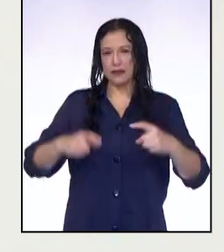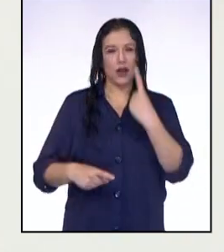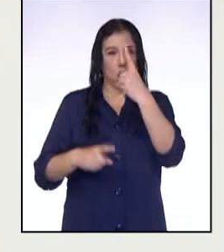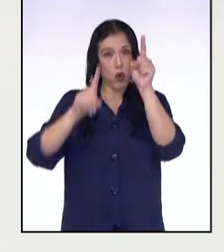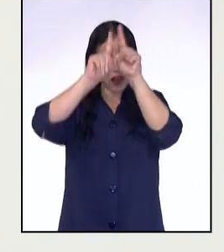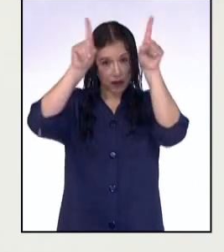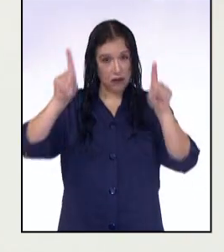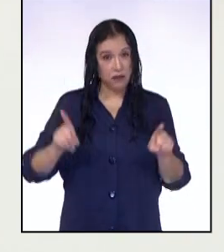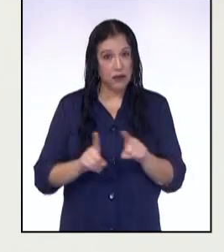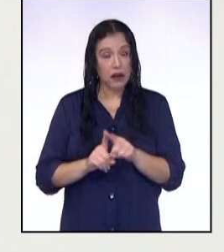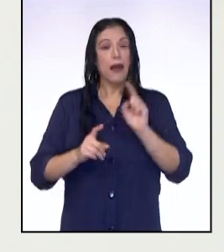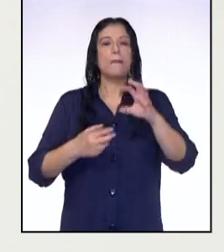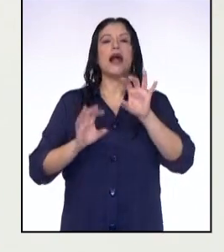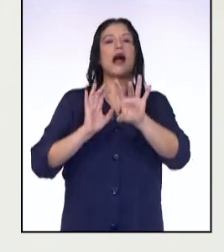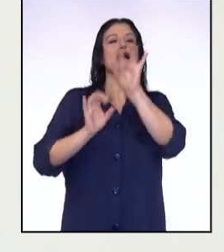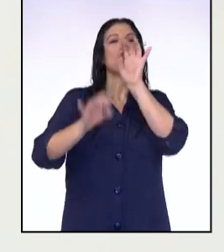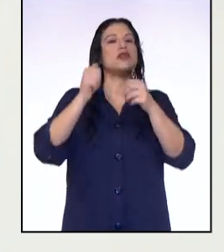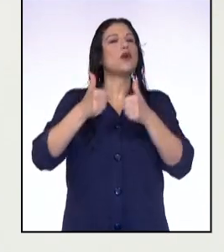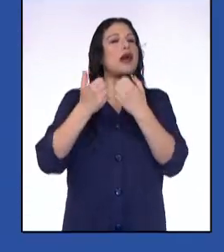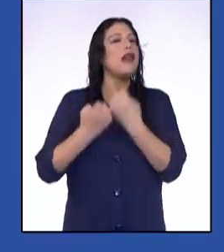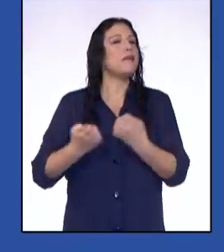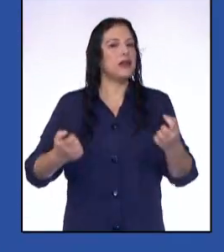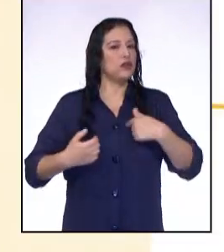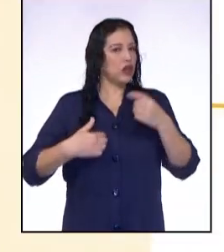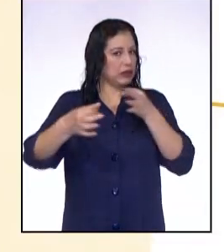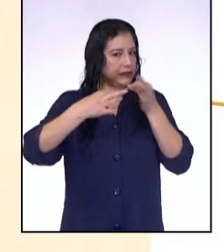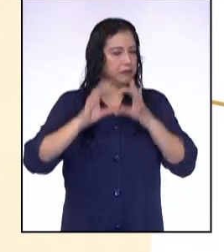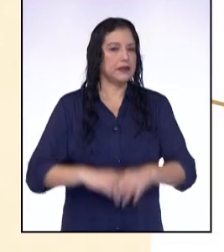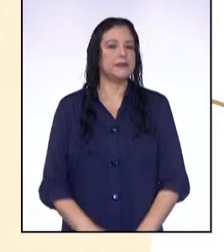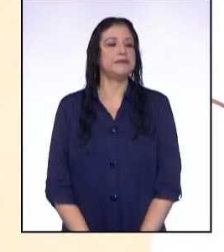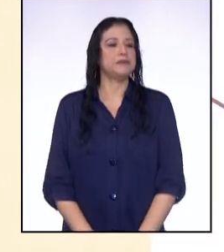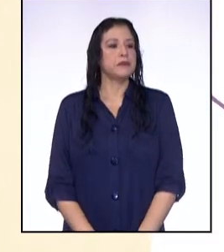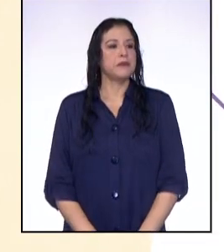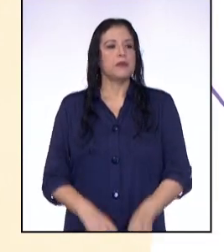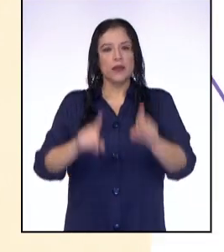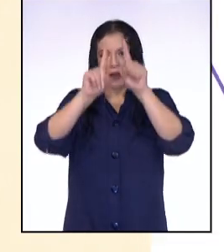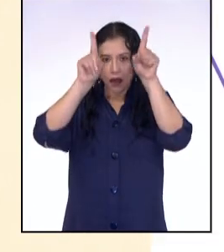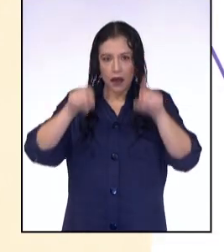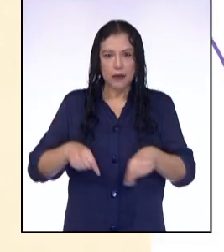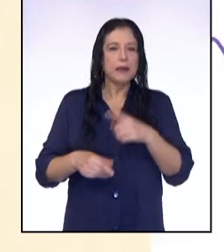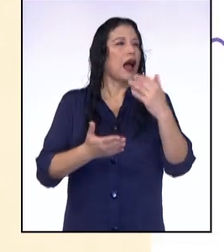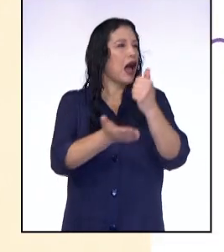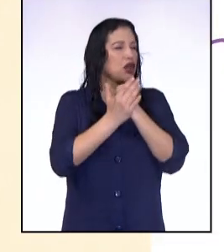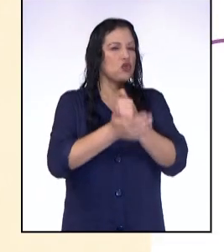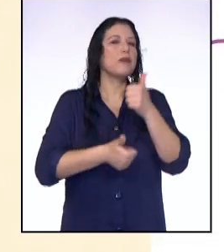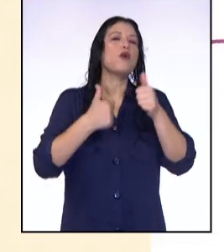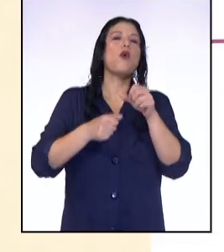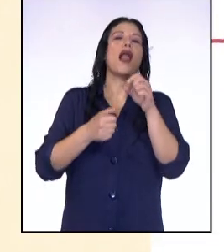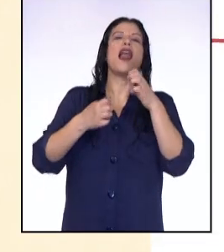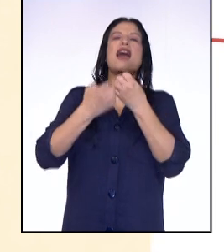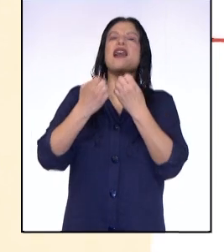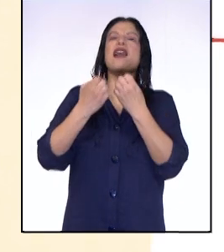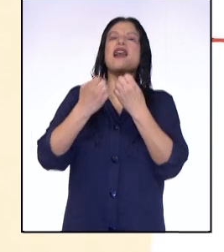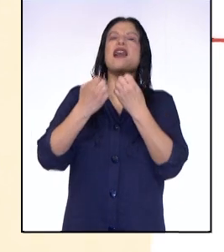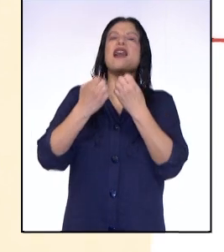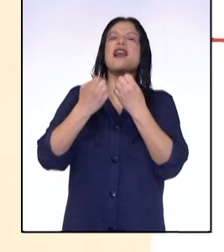infografía para identificar los elementos de los que les hablo. Junior, dame una mano identificando los elementos.